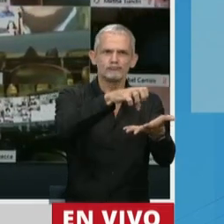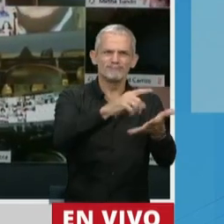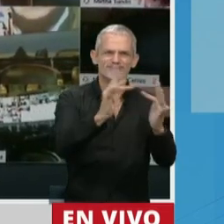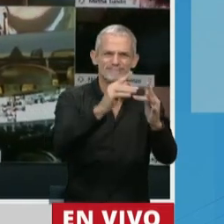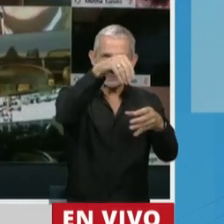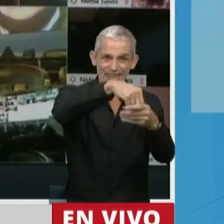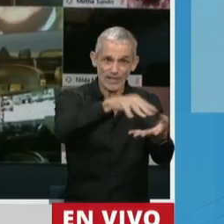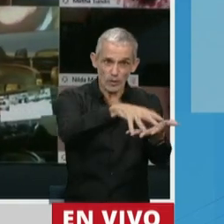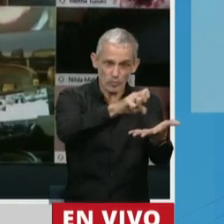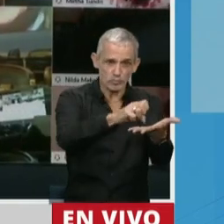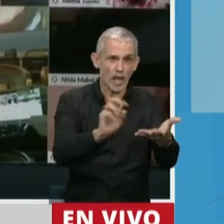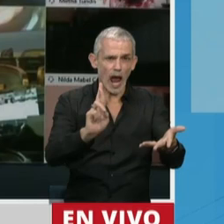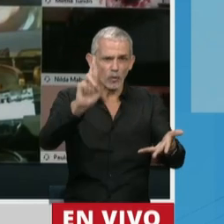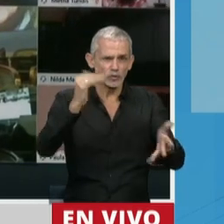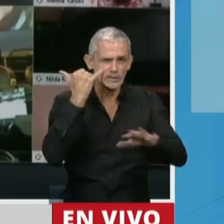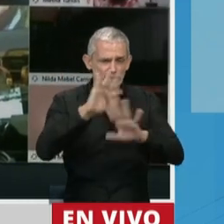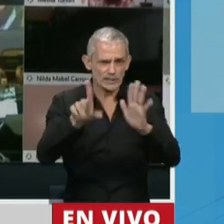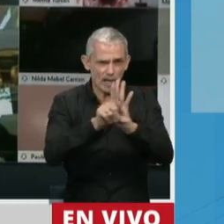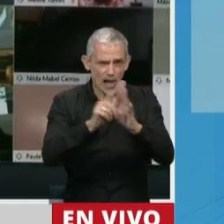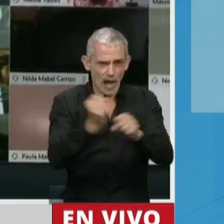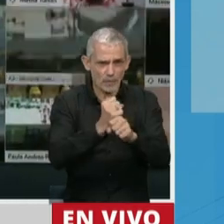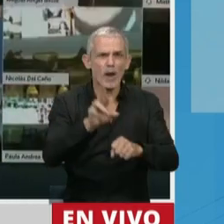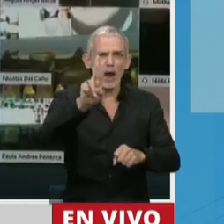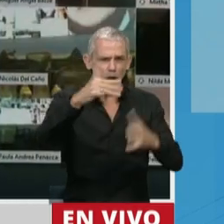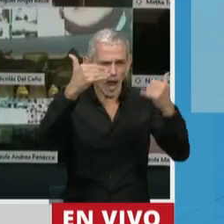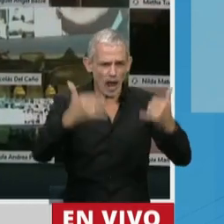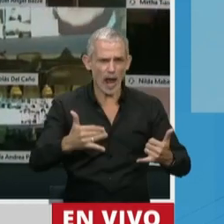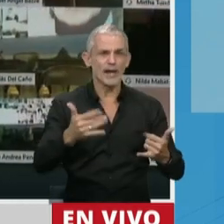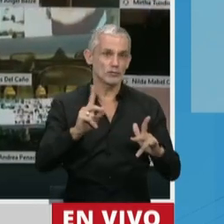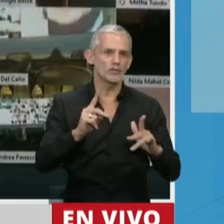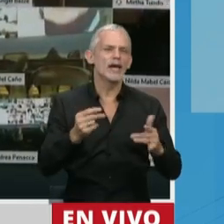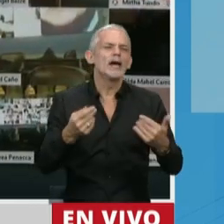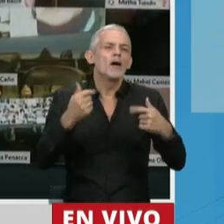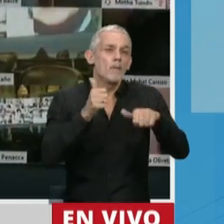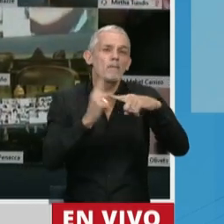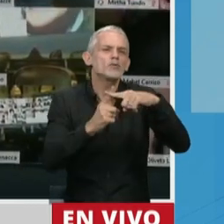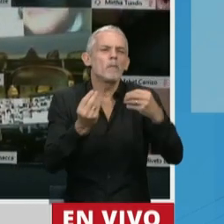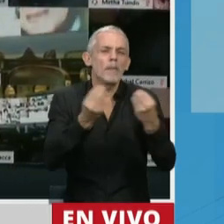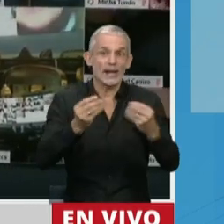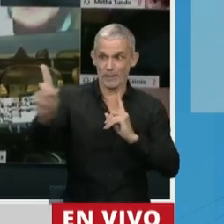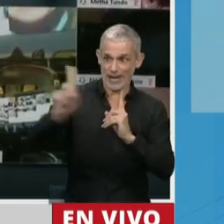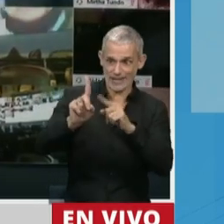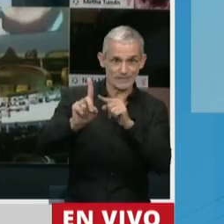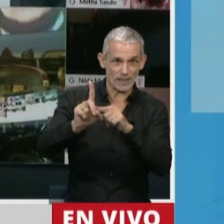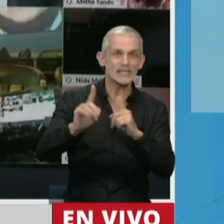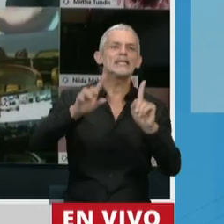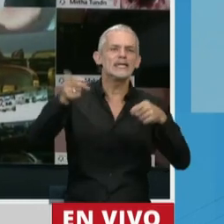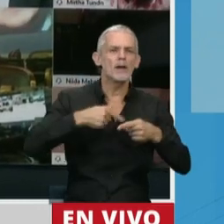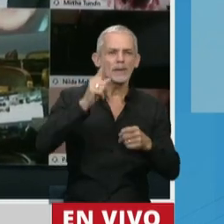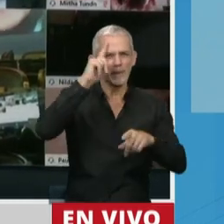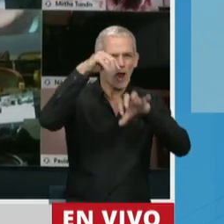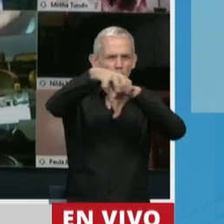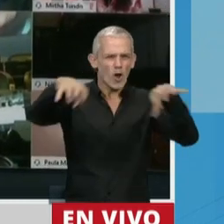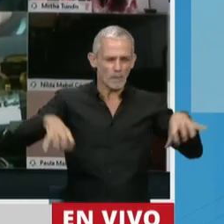virtuales, quedará autorizada desde la sanción de esta ley. Tiene amplias ventajas, tanto para los pacientes como para el sistema de salud.